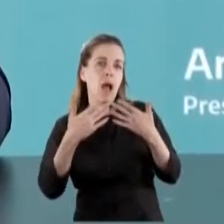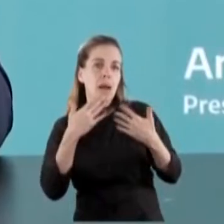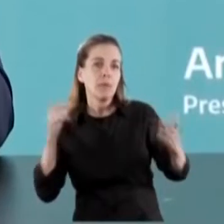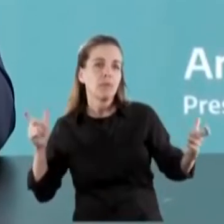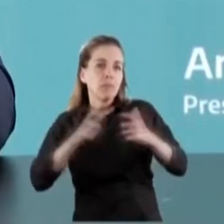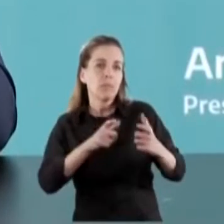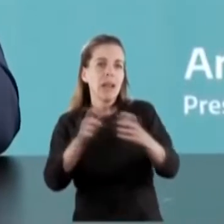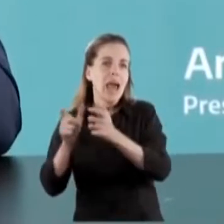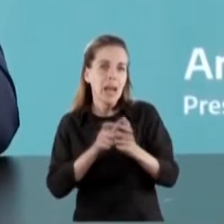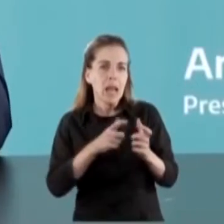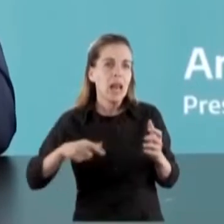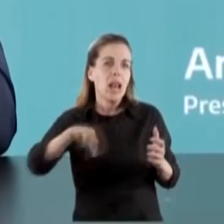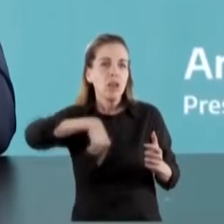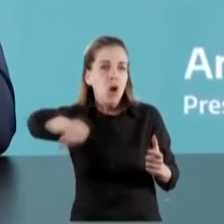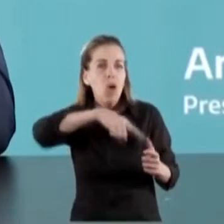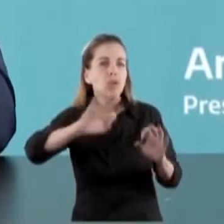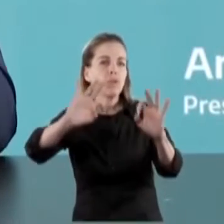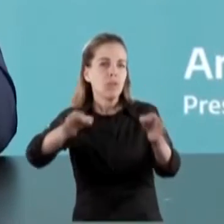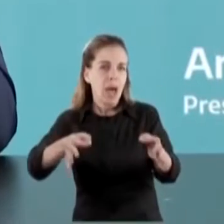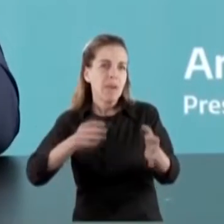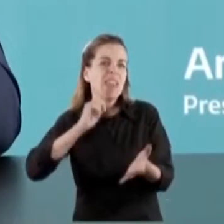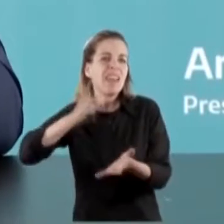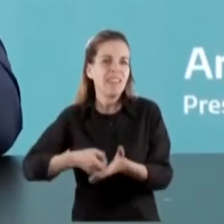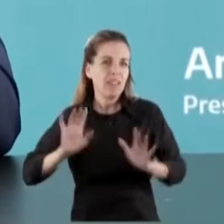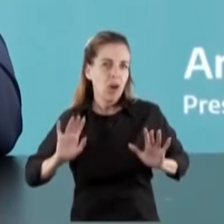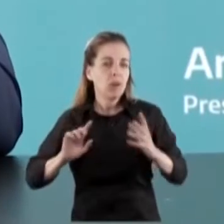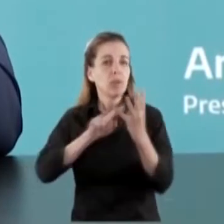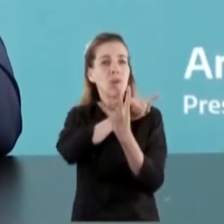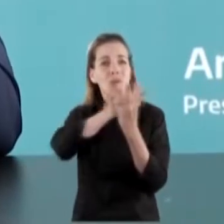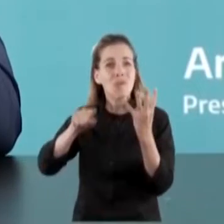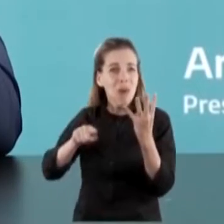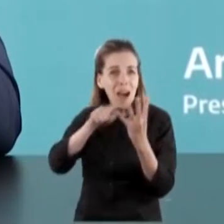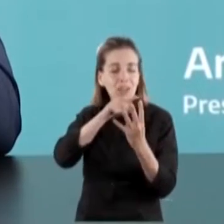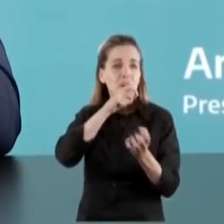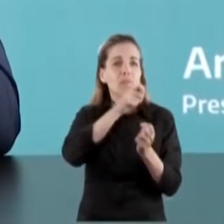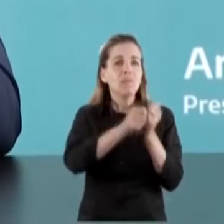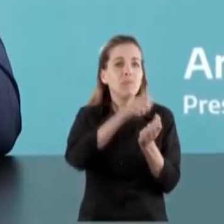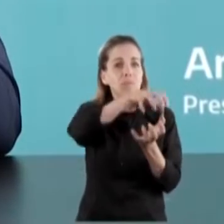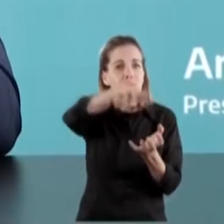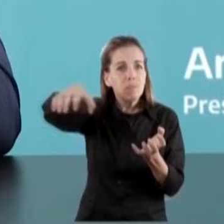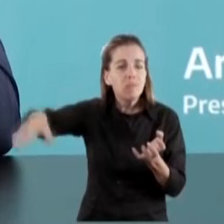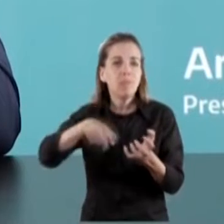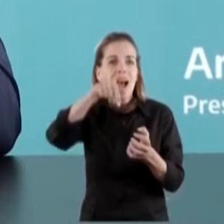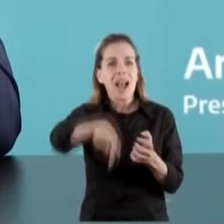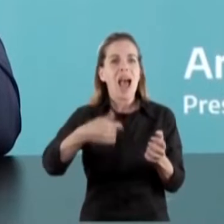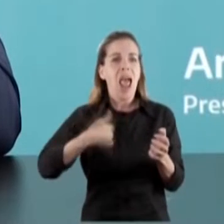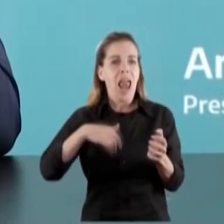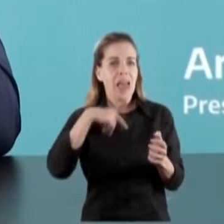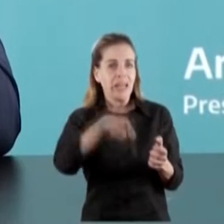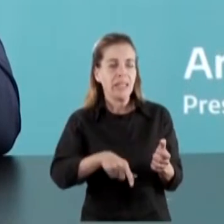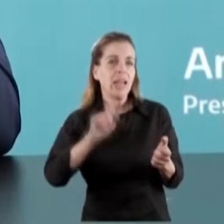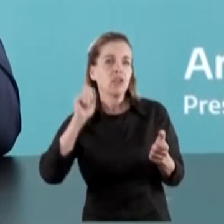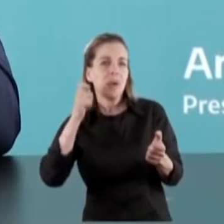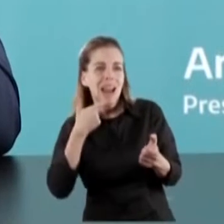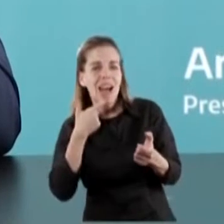ahí, bueno, ustedes muy bien saben las decisiones. Hoy las cuatro refinerías que hay en la Argentina están trabajando al 100%